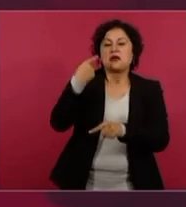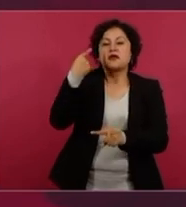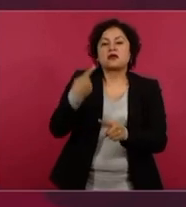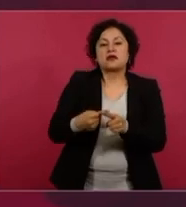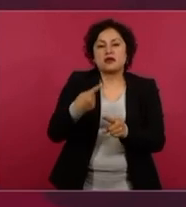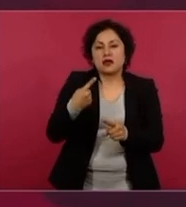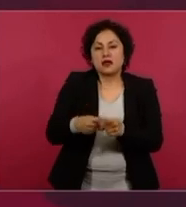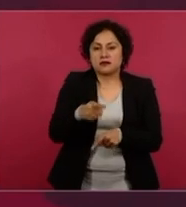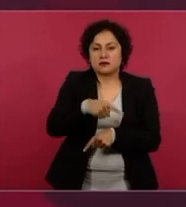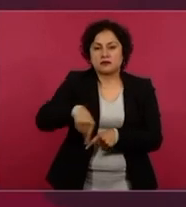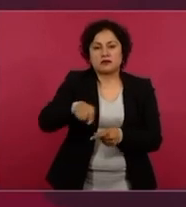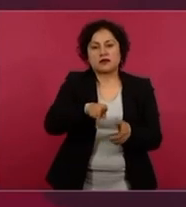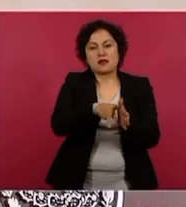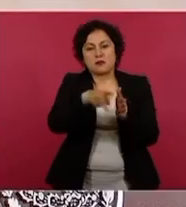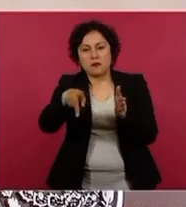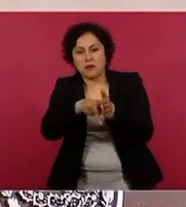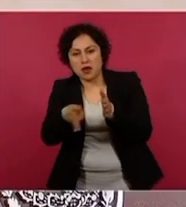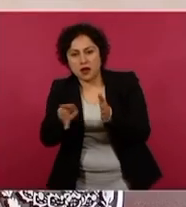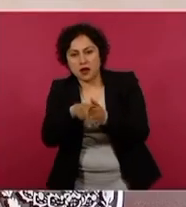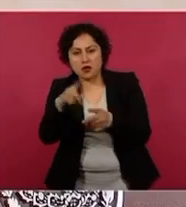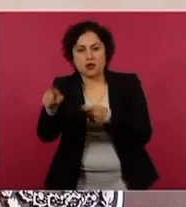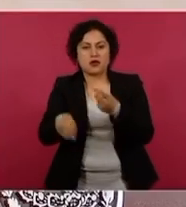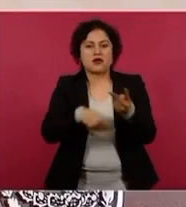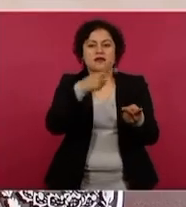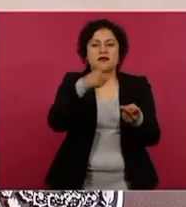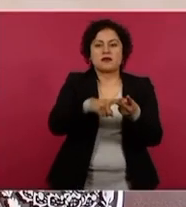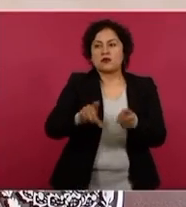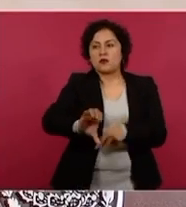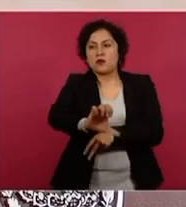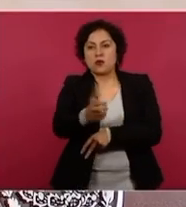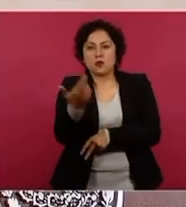de las televisoras. No,